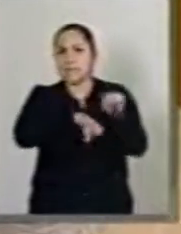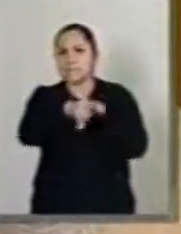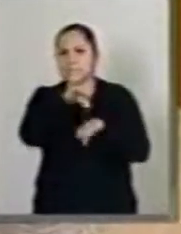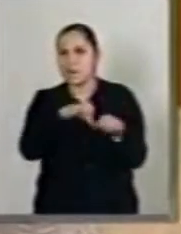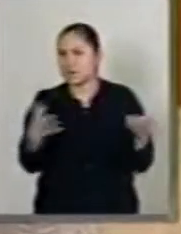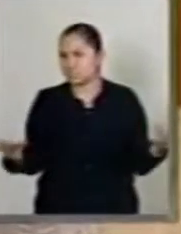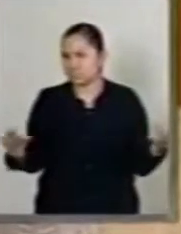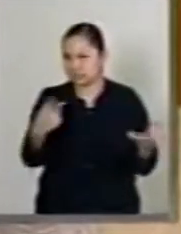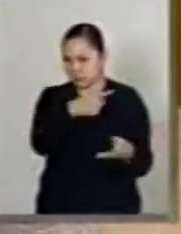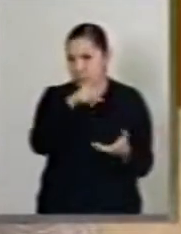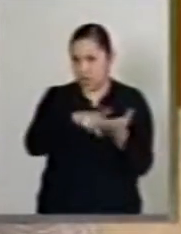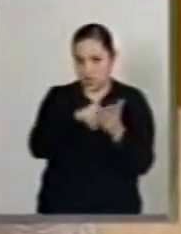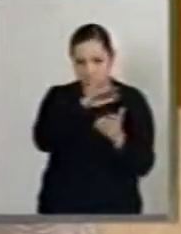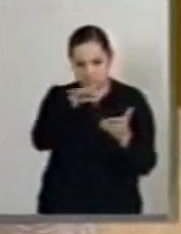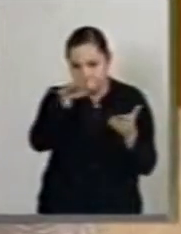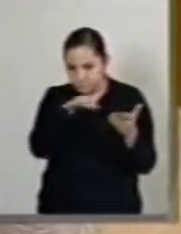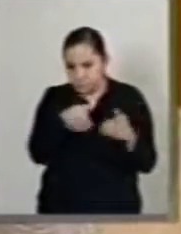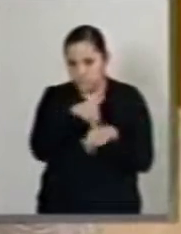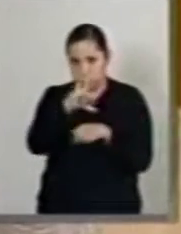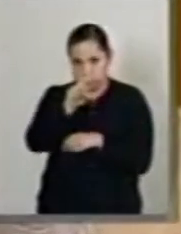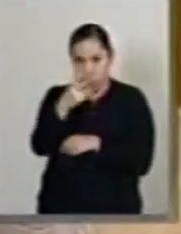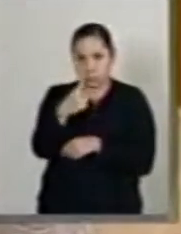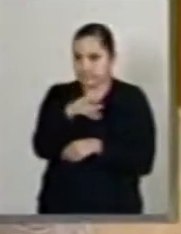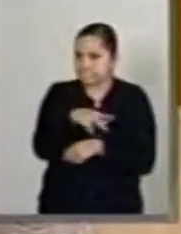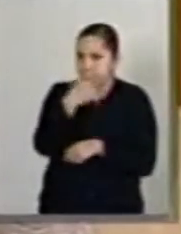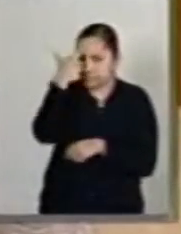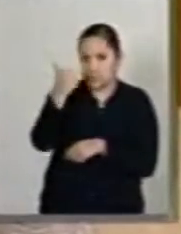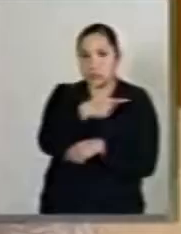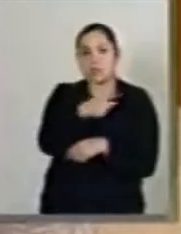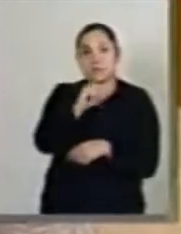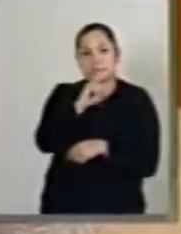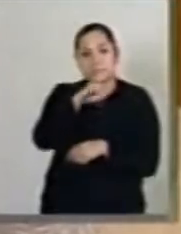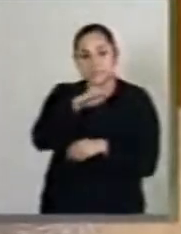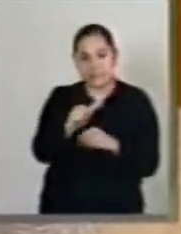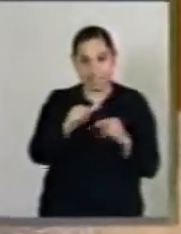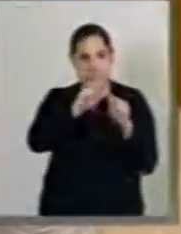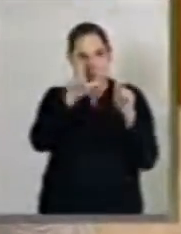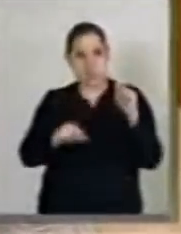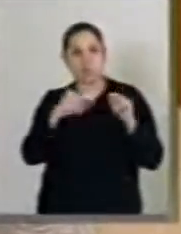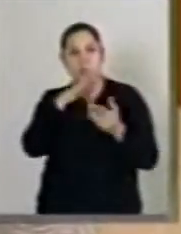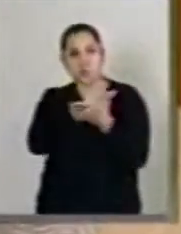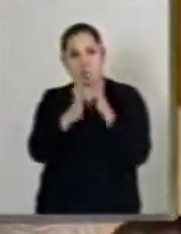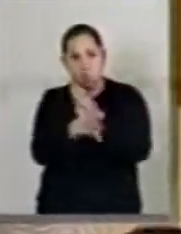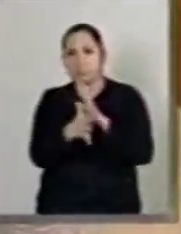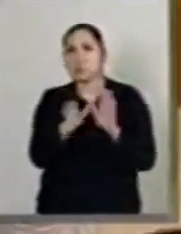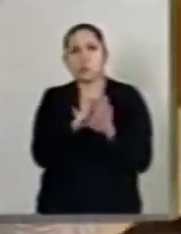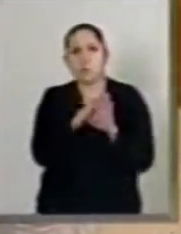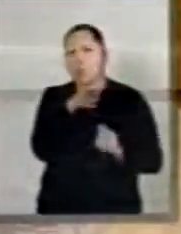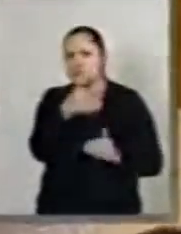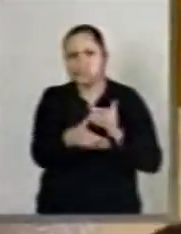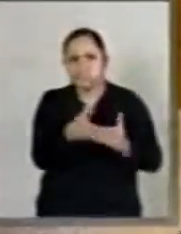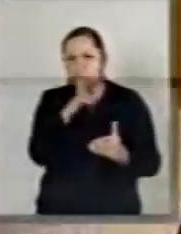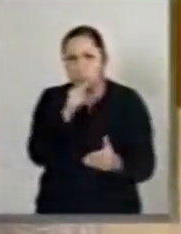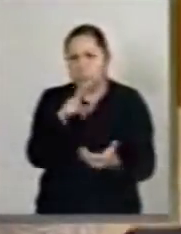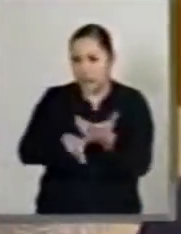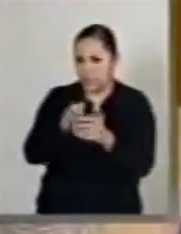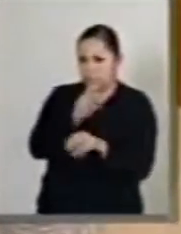la reforma del 32, hacía inoperante el Sistema Nacional Anticorrupción, hacía inoperante la plataforma digital, pero